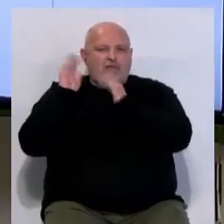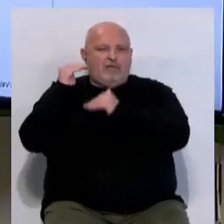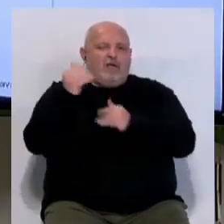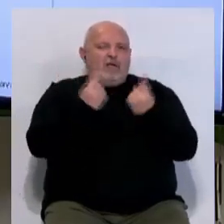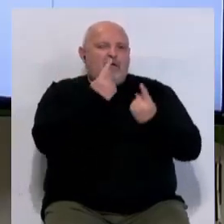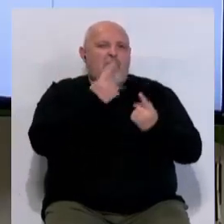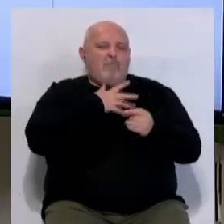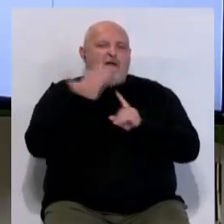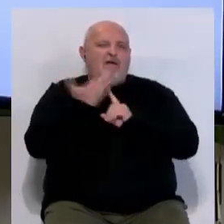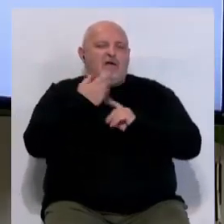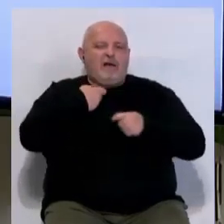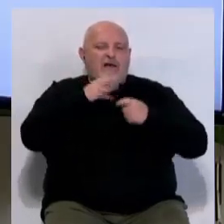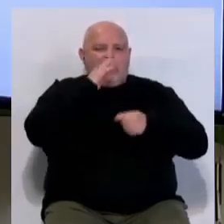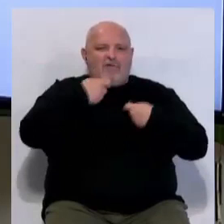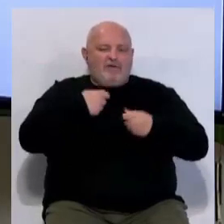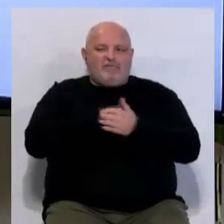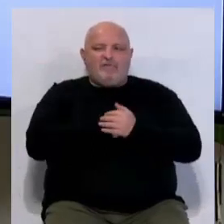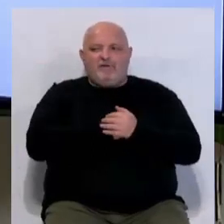afectados por el narcotráfico.